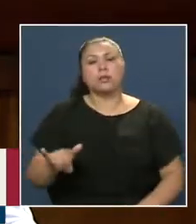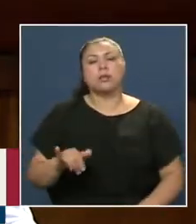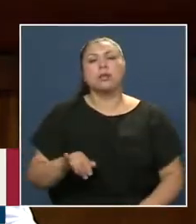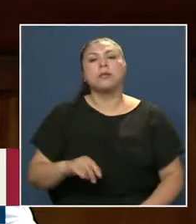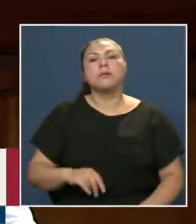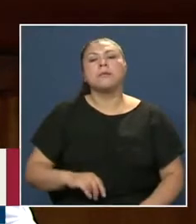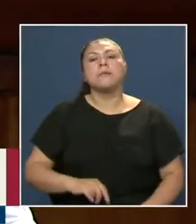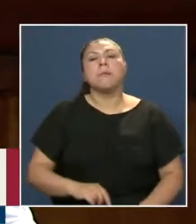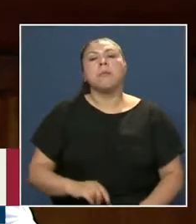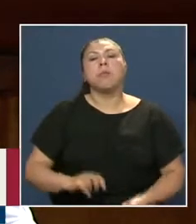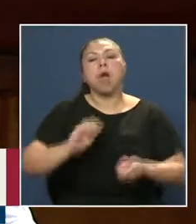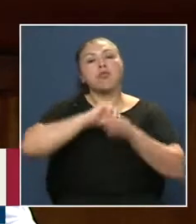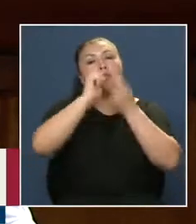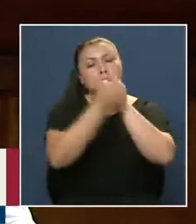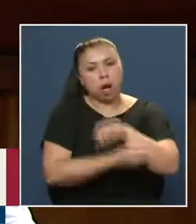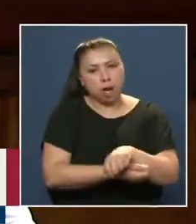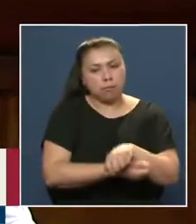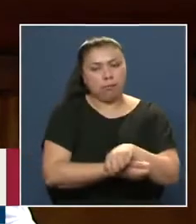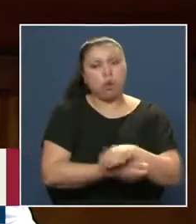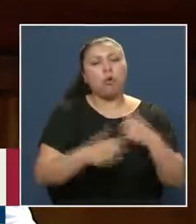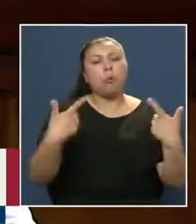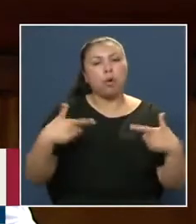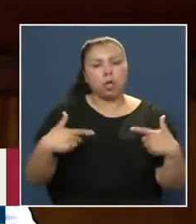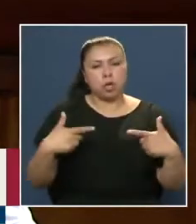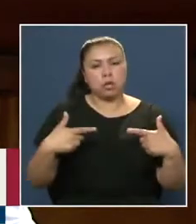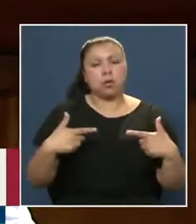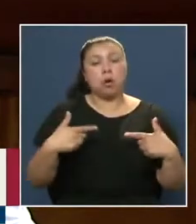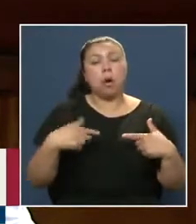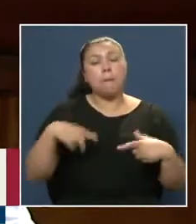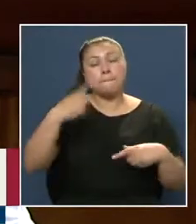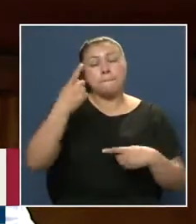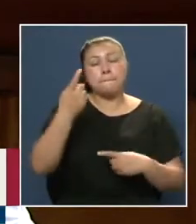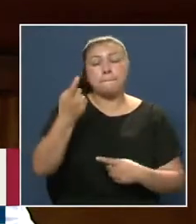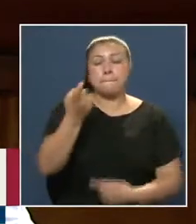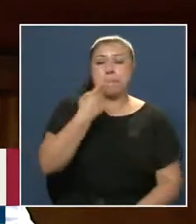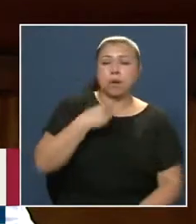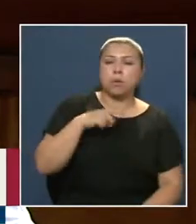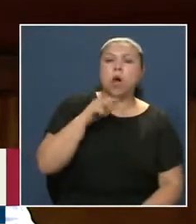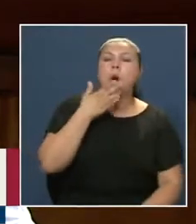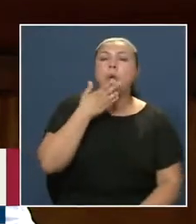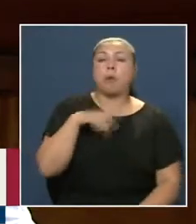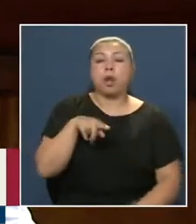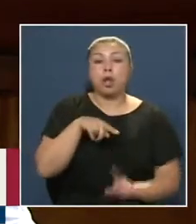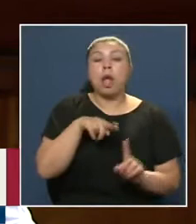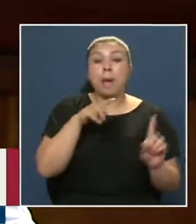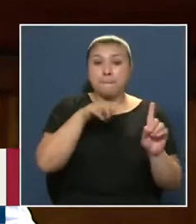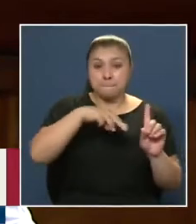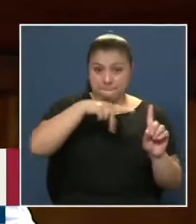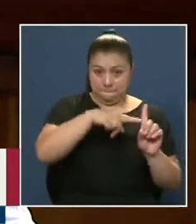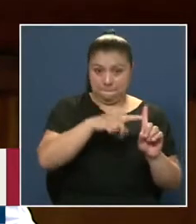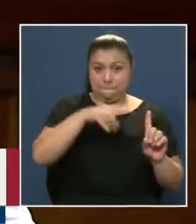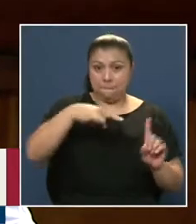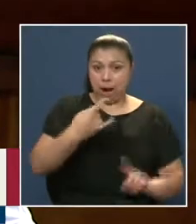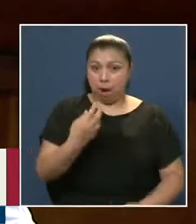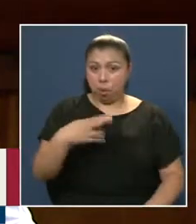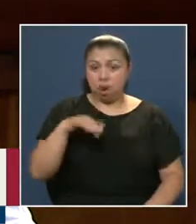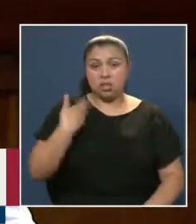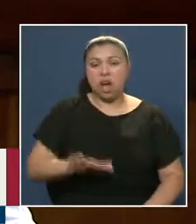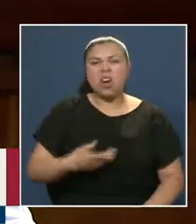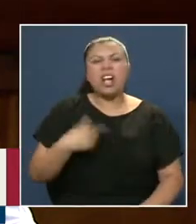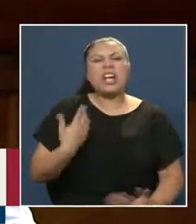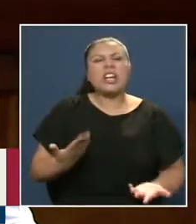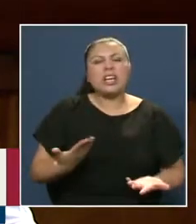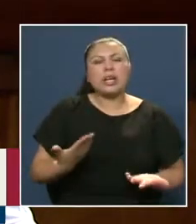Pero habría que Preguntarse entonces Presidente Cuáles son las cosas Que Maurás Nos deja Para la actualidad Y creo que